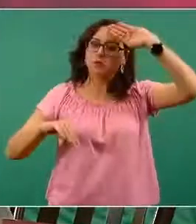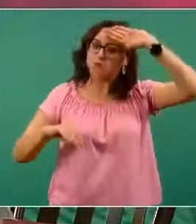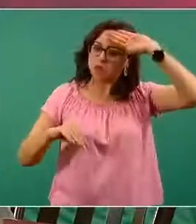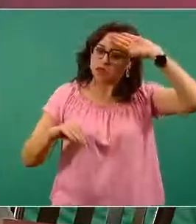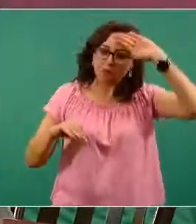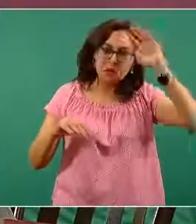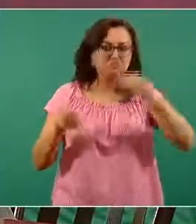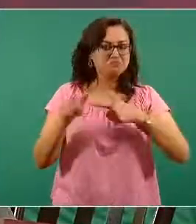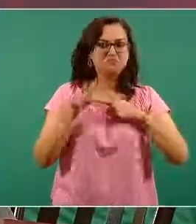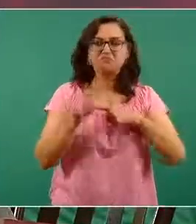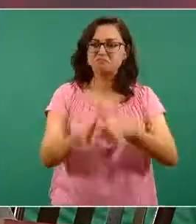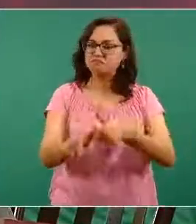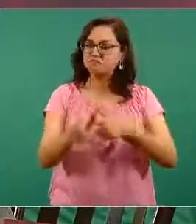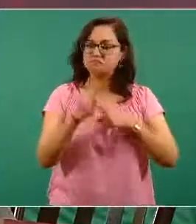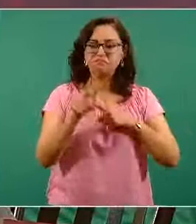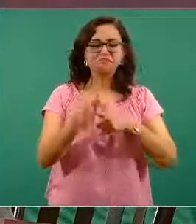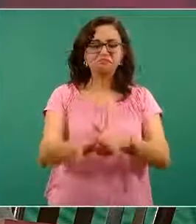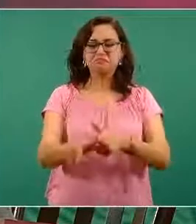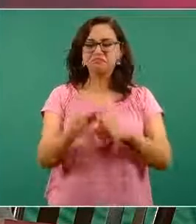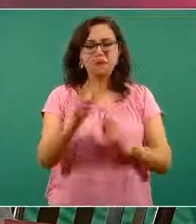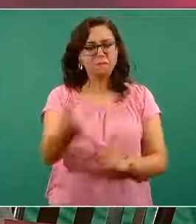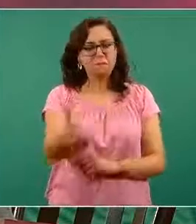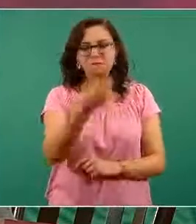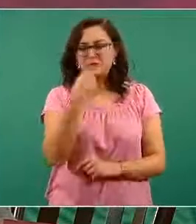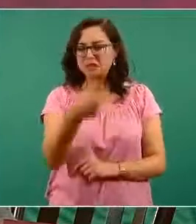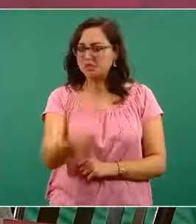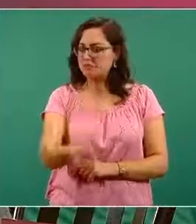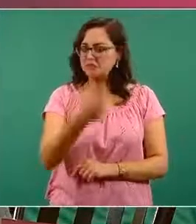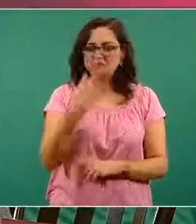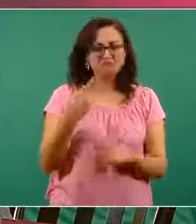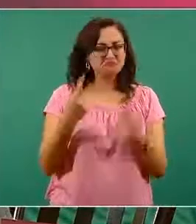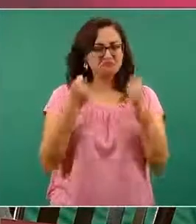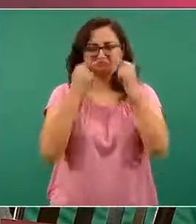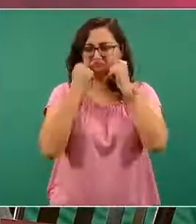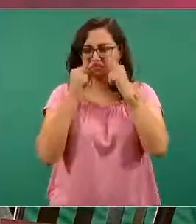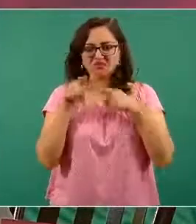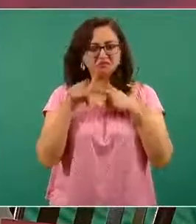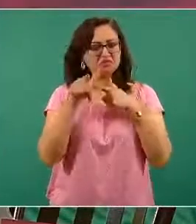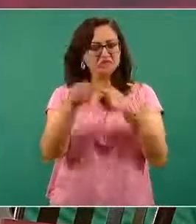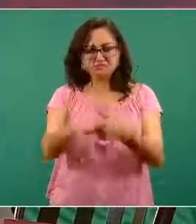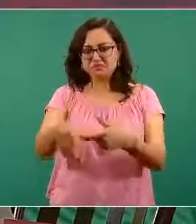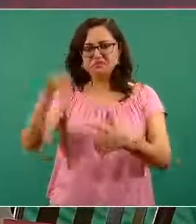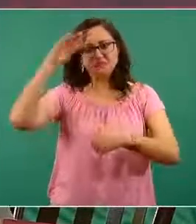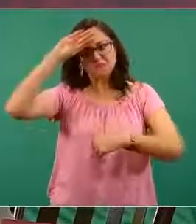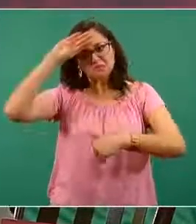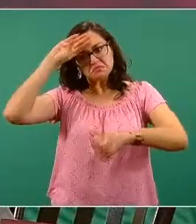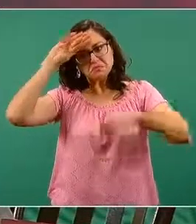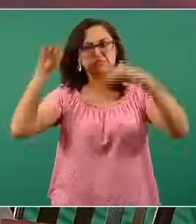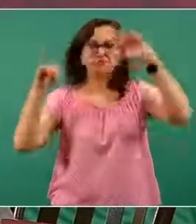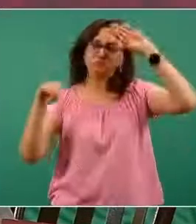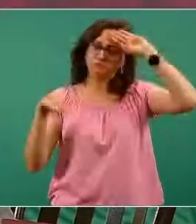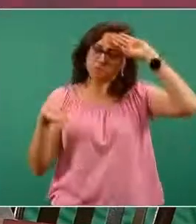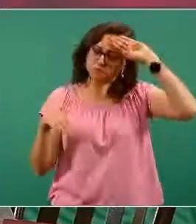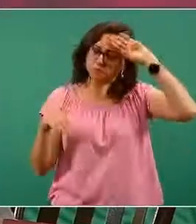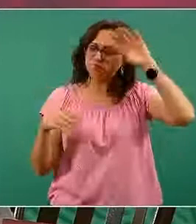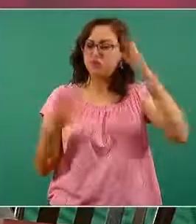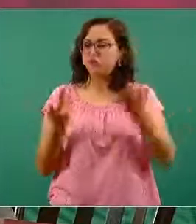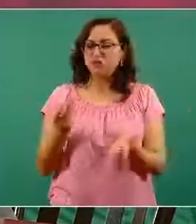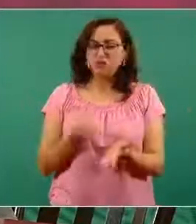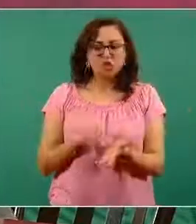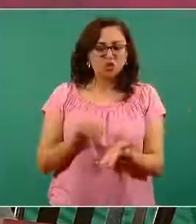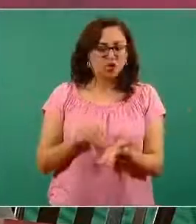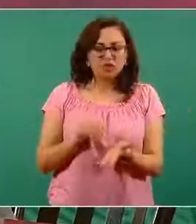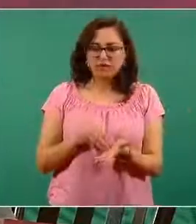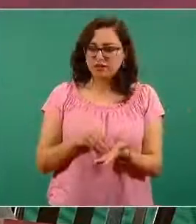con los medicamentos que se les haya indicado a las personas